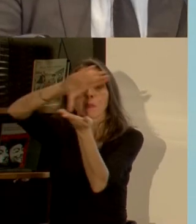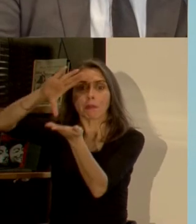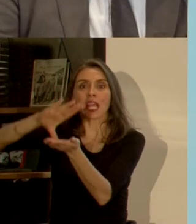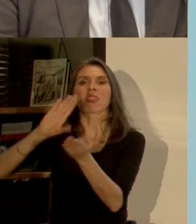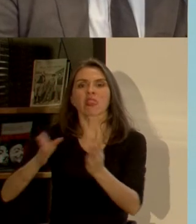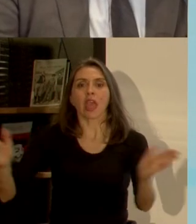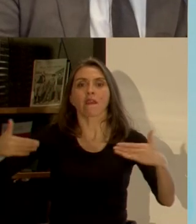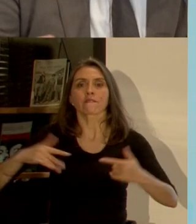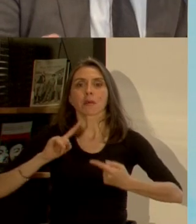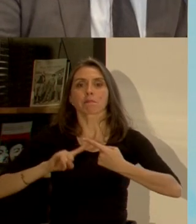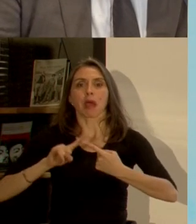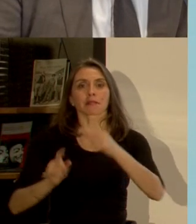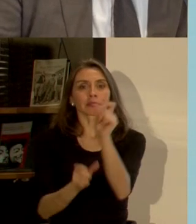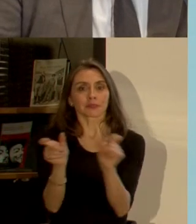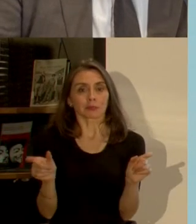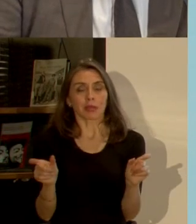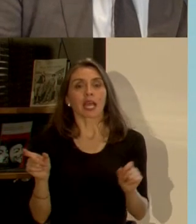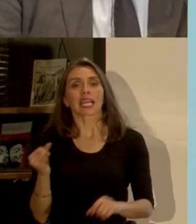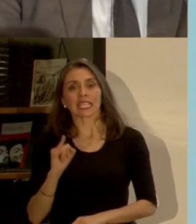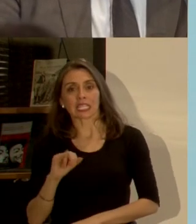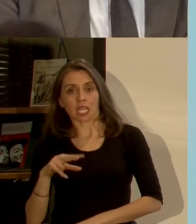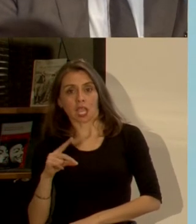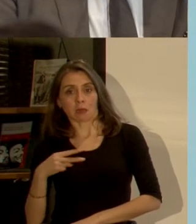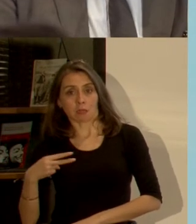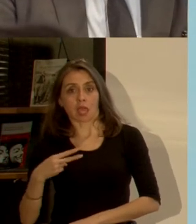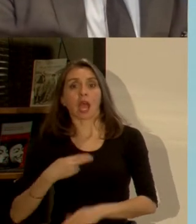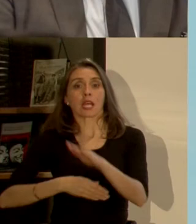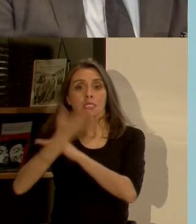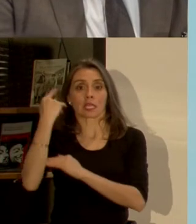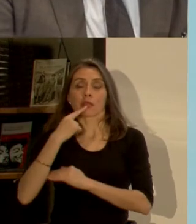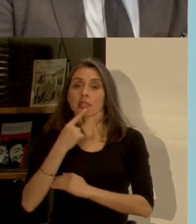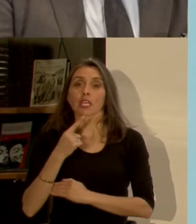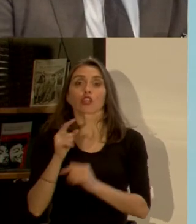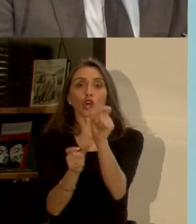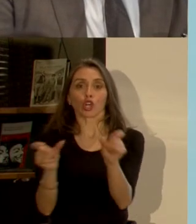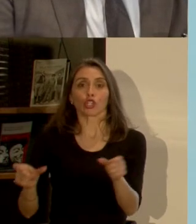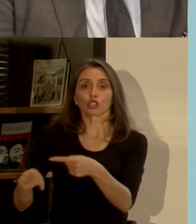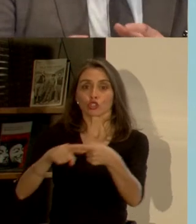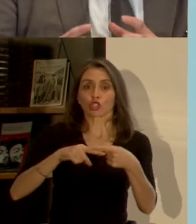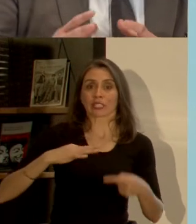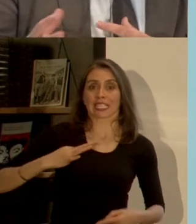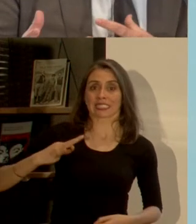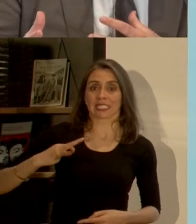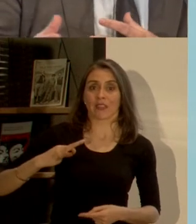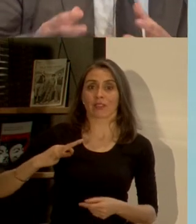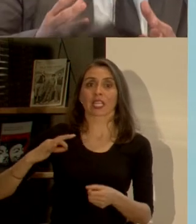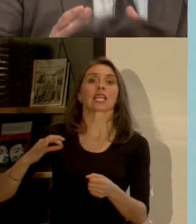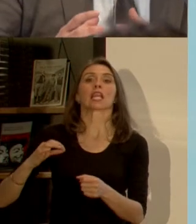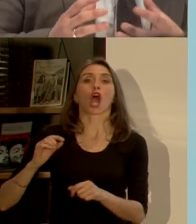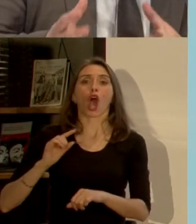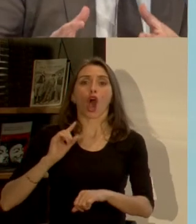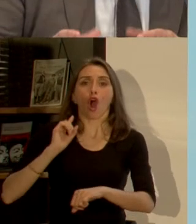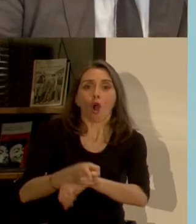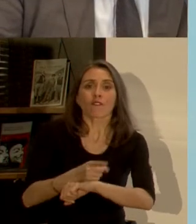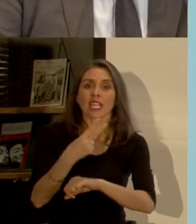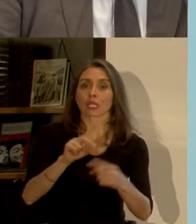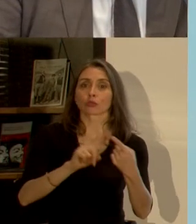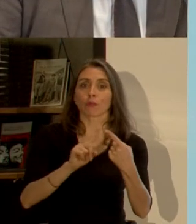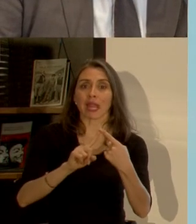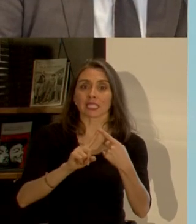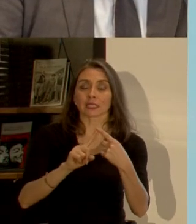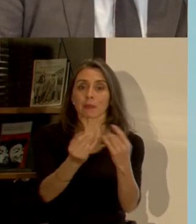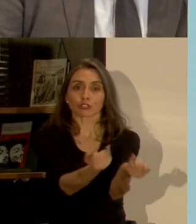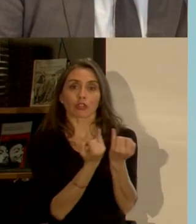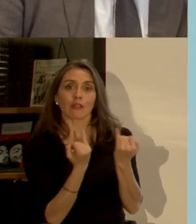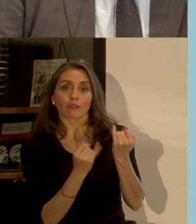y ya el instituto el año pasado ha hablado de la participación incidente de la sociedad civil no vinculante pero nosotros ocupamos